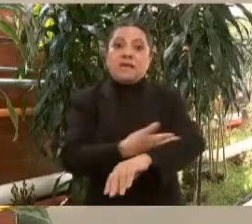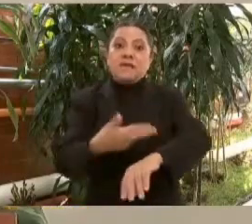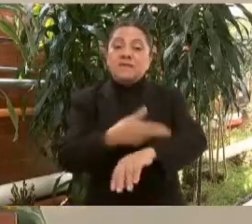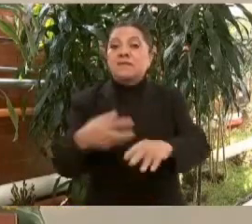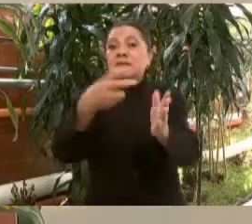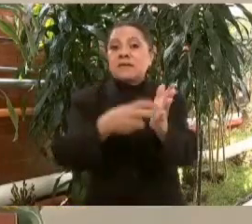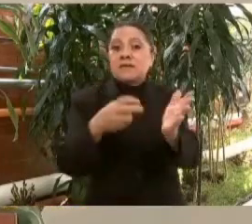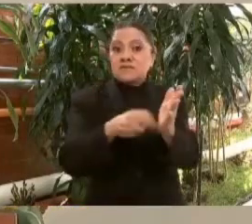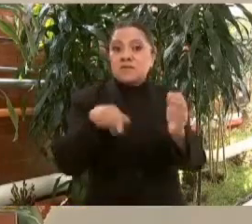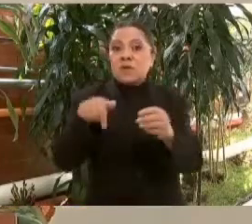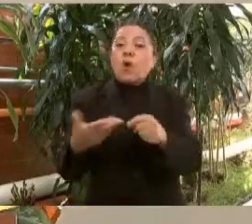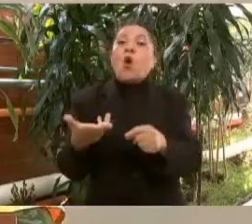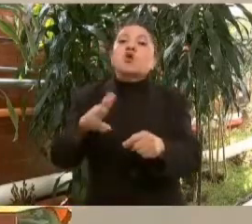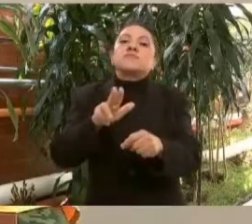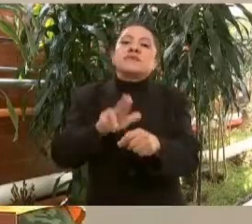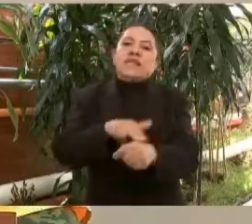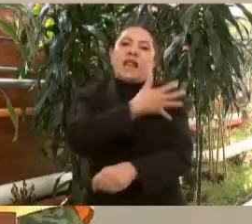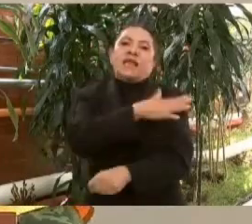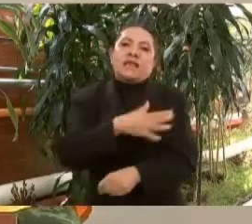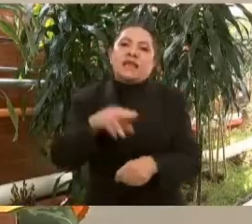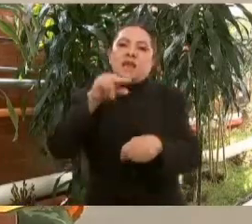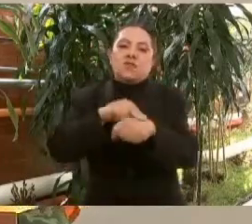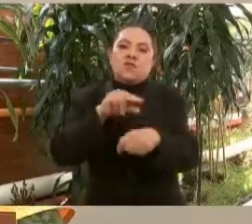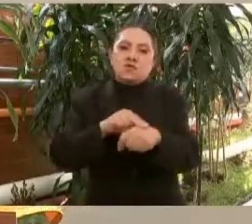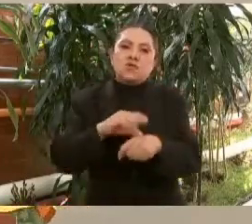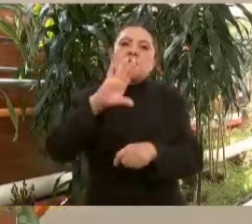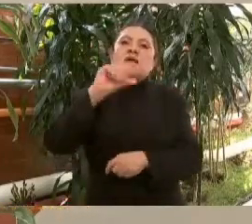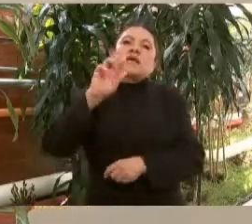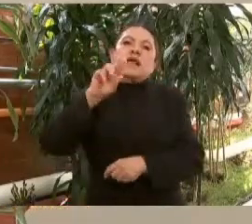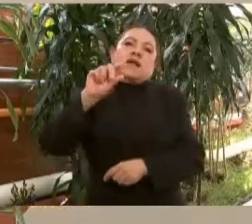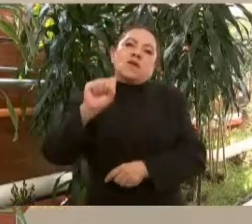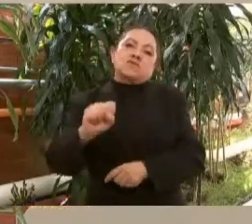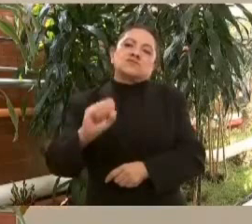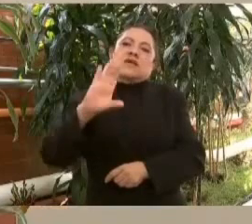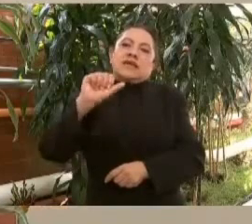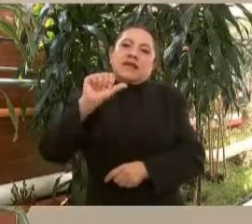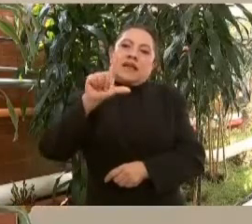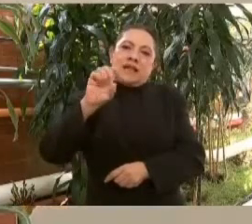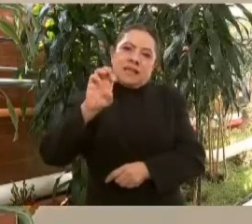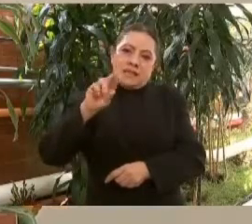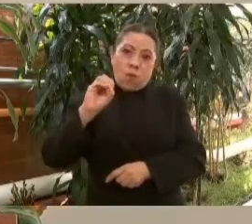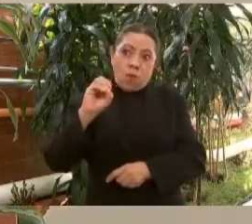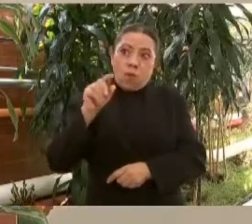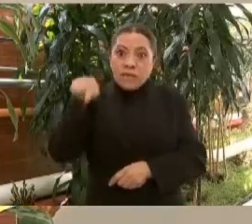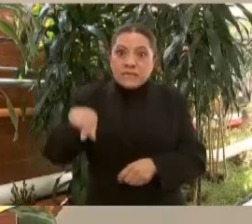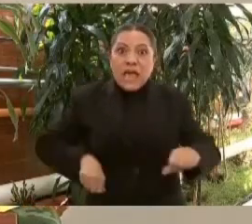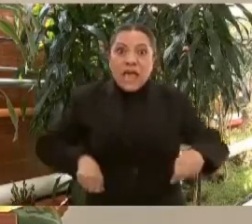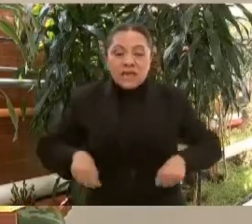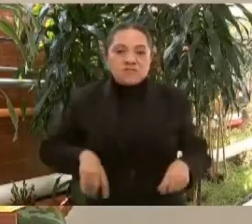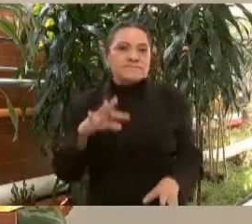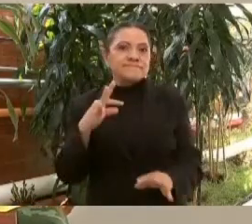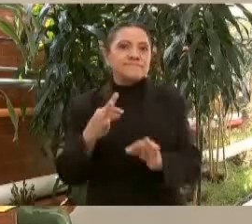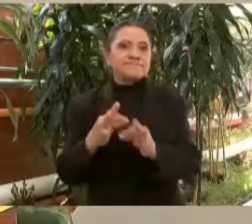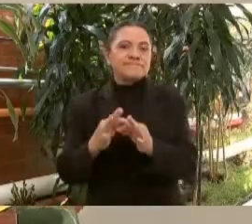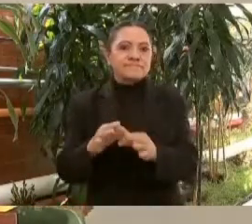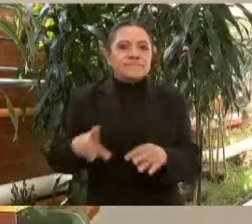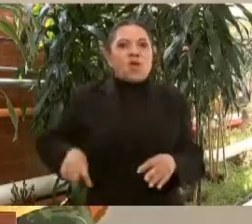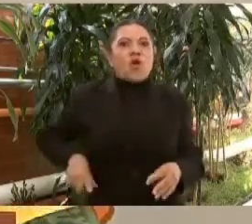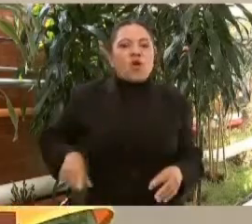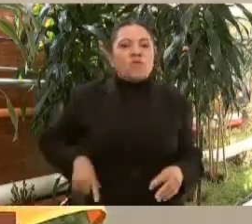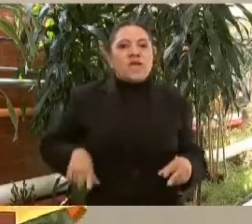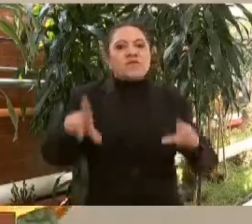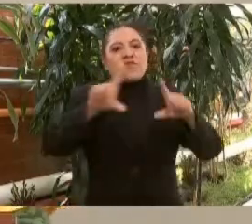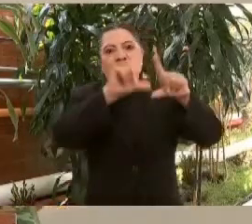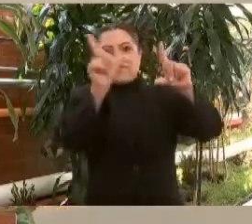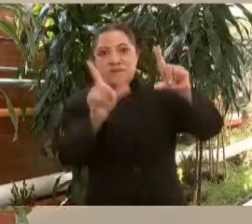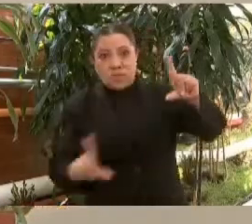Hospital General Doctor Carlos Calero del Orduy es una acción concreta del Gobierno de la República en beneficio del pueblo